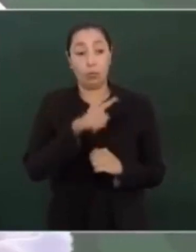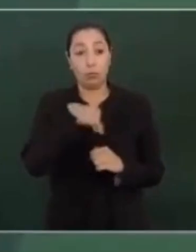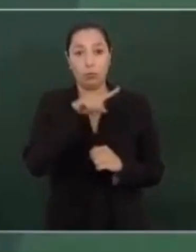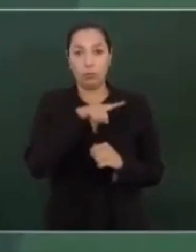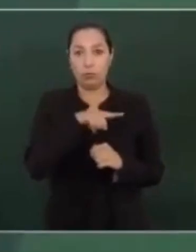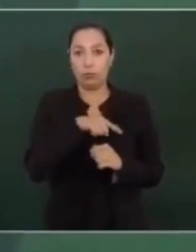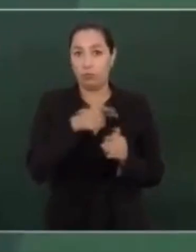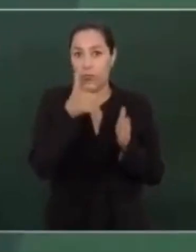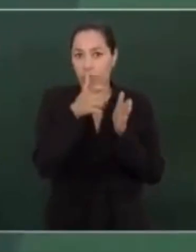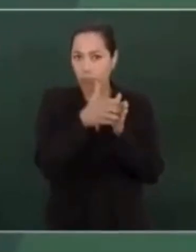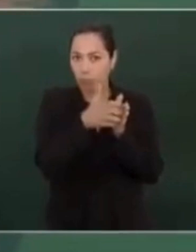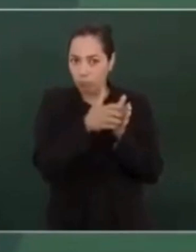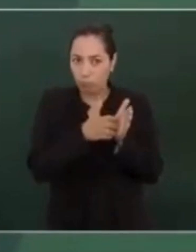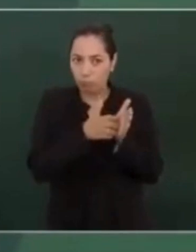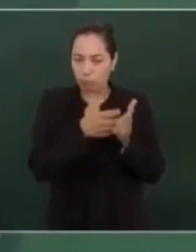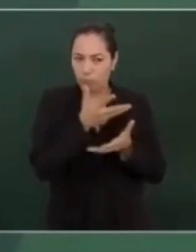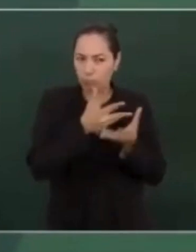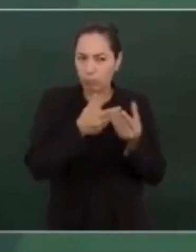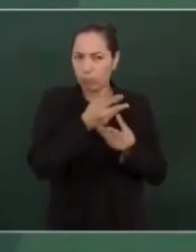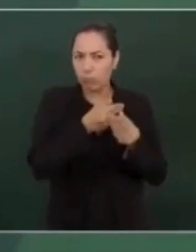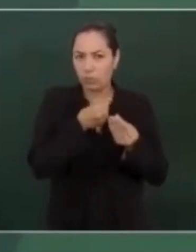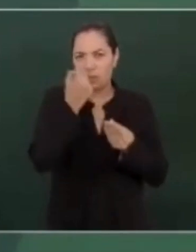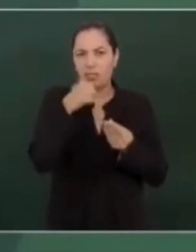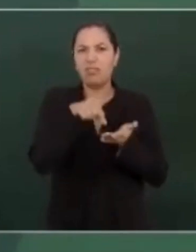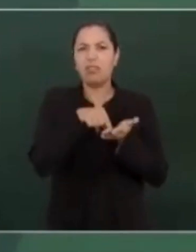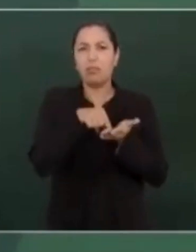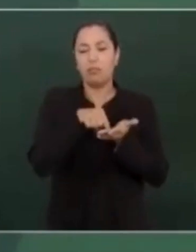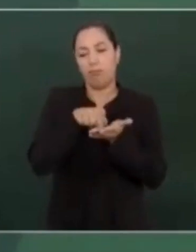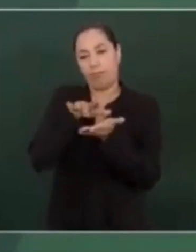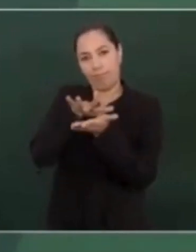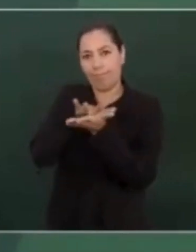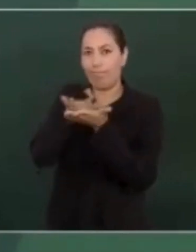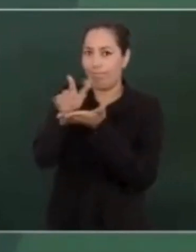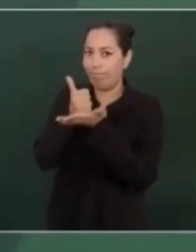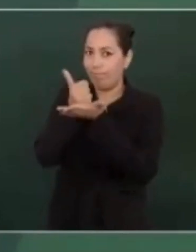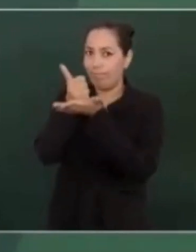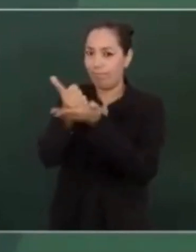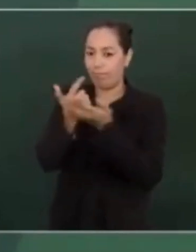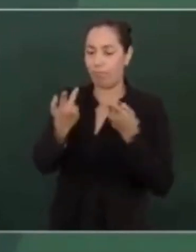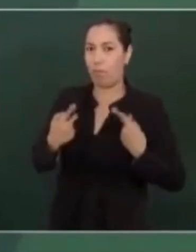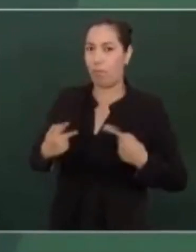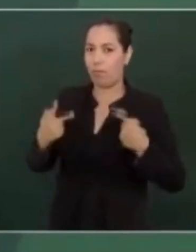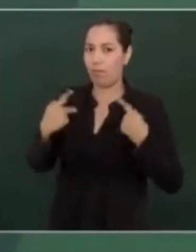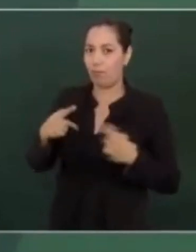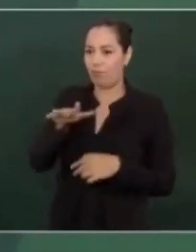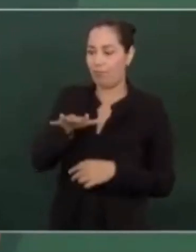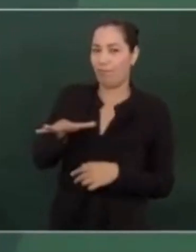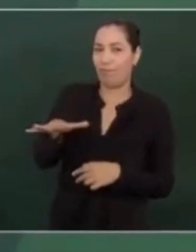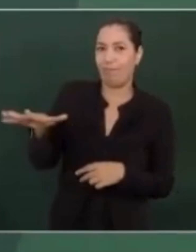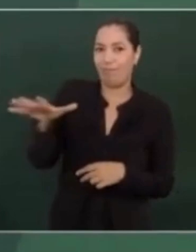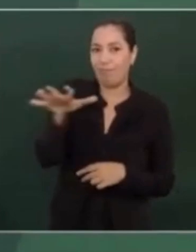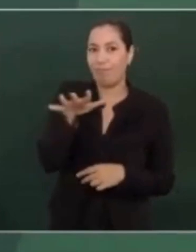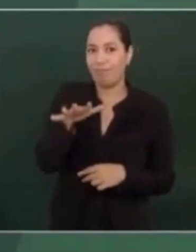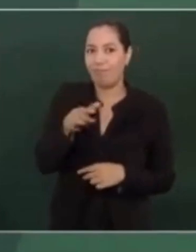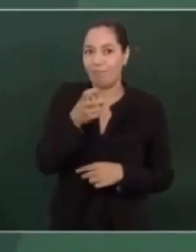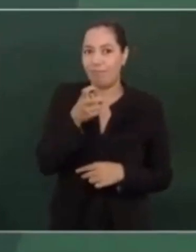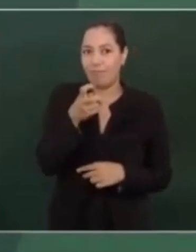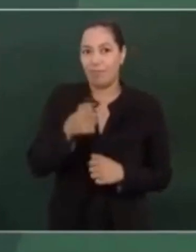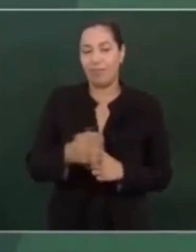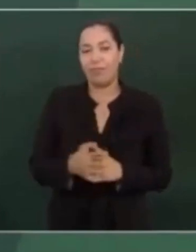para ayudar a la gente, esas